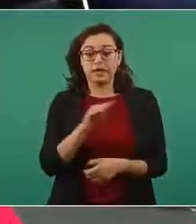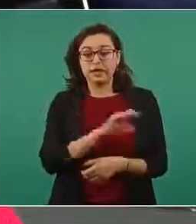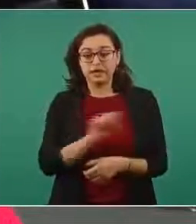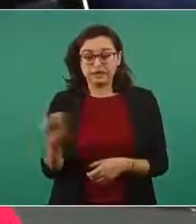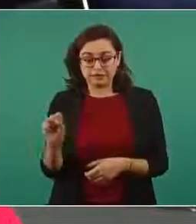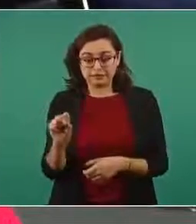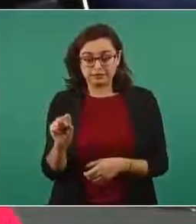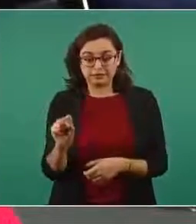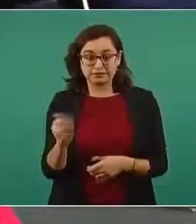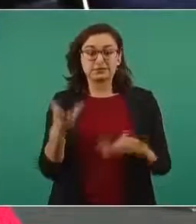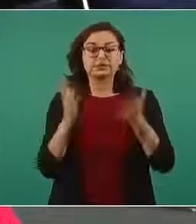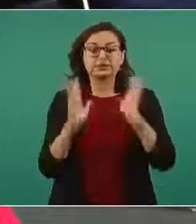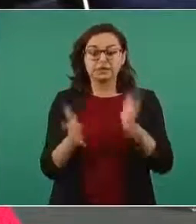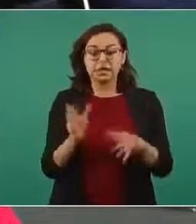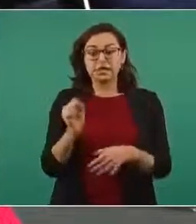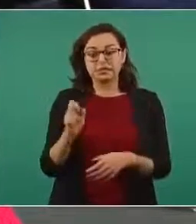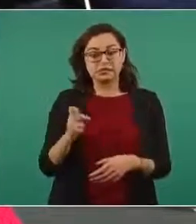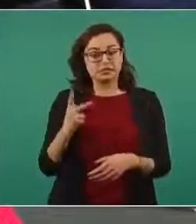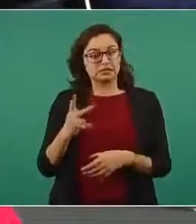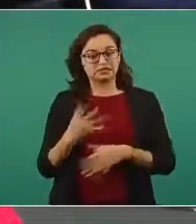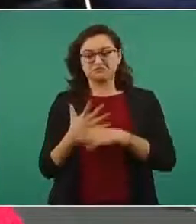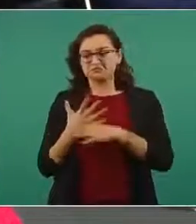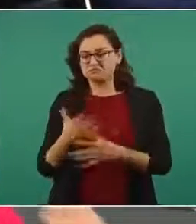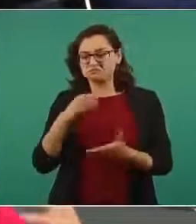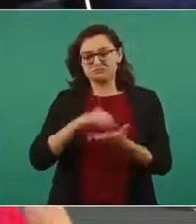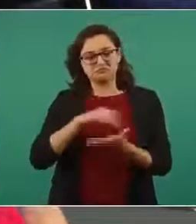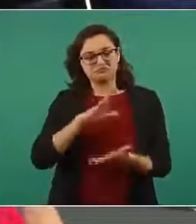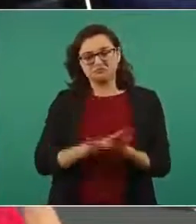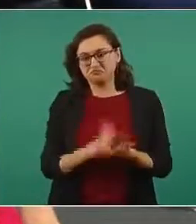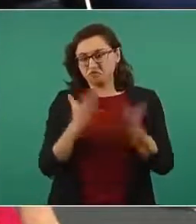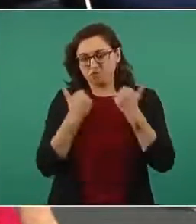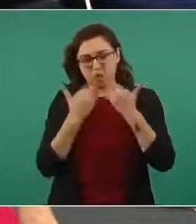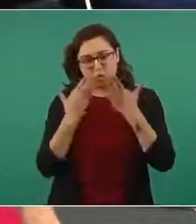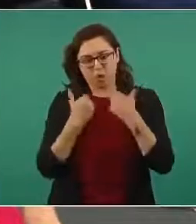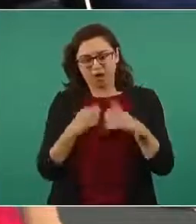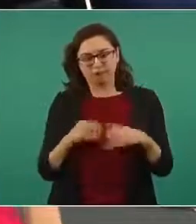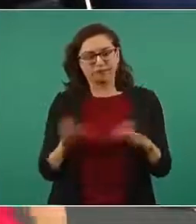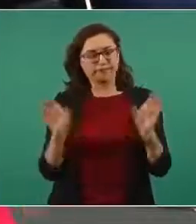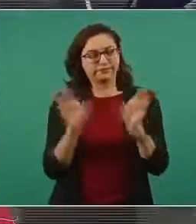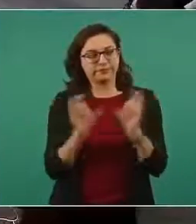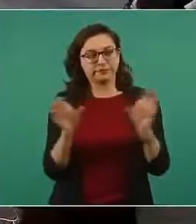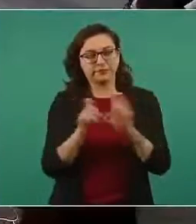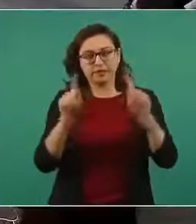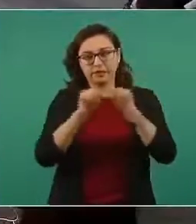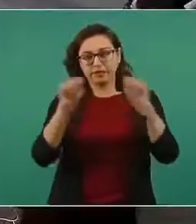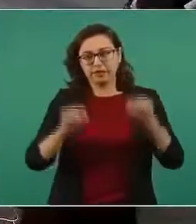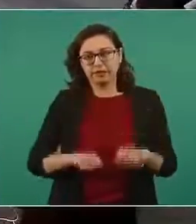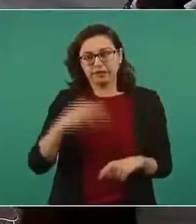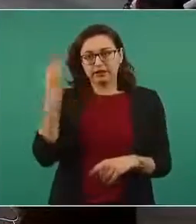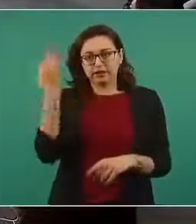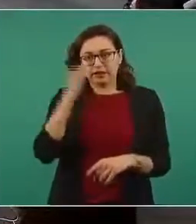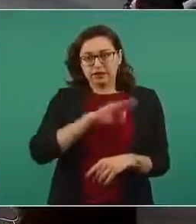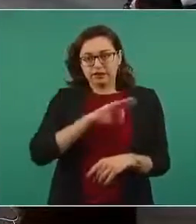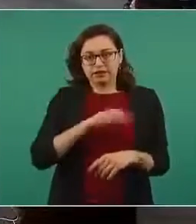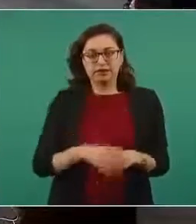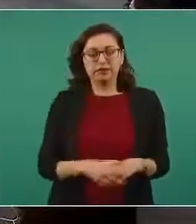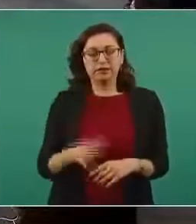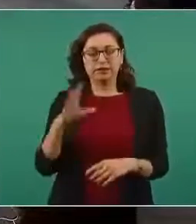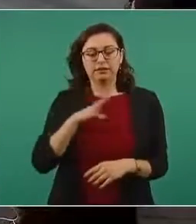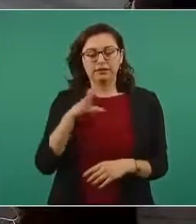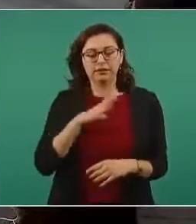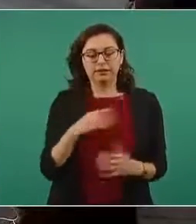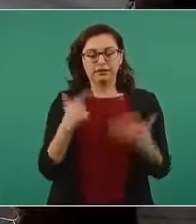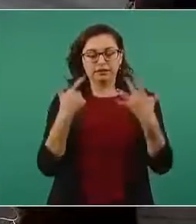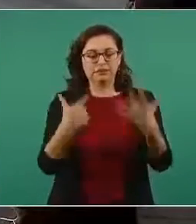ya les a nivel local les dijo que no están registrados o sea que no esos títulos son falsos de hecho hay siete denuncias